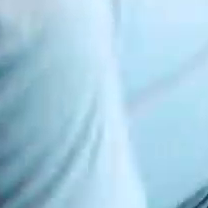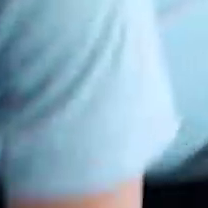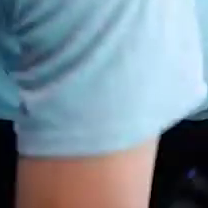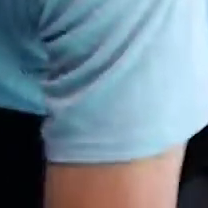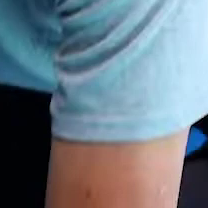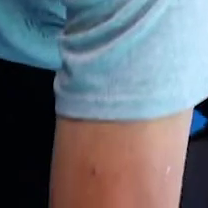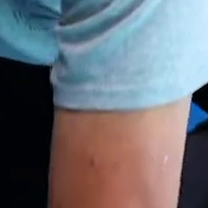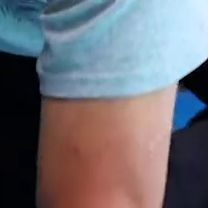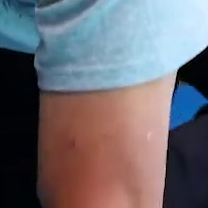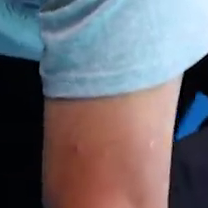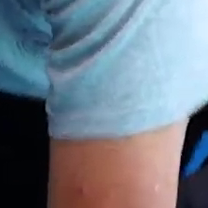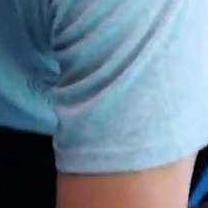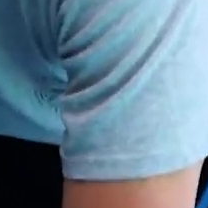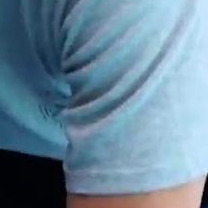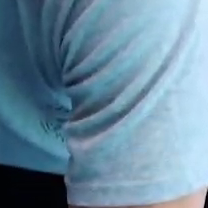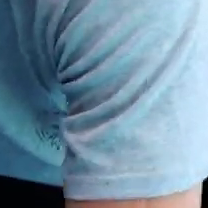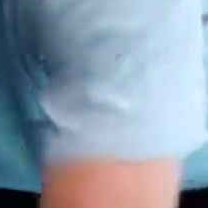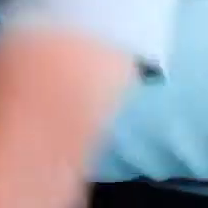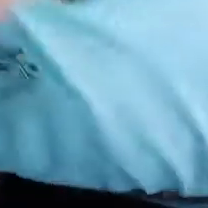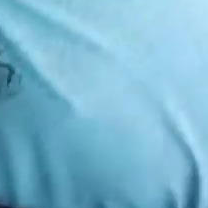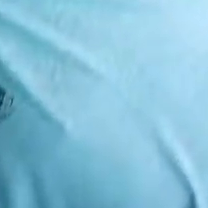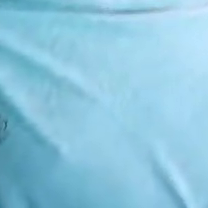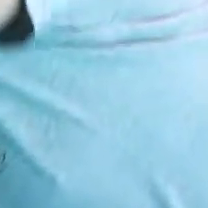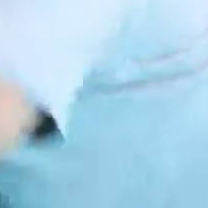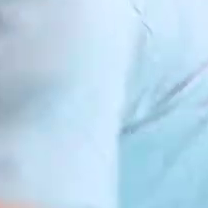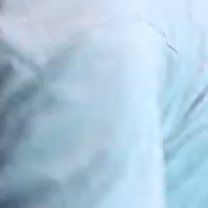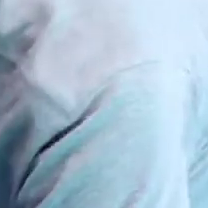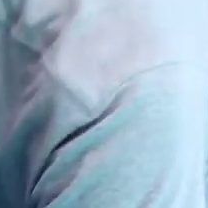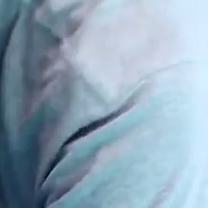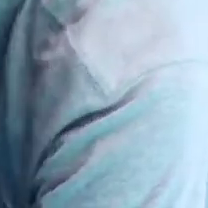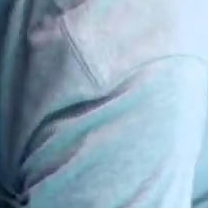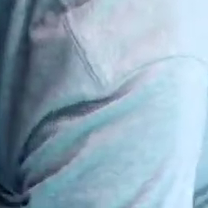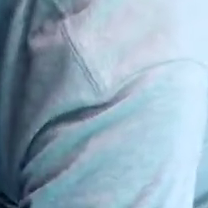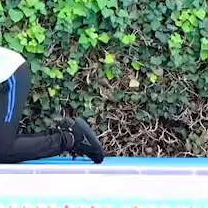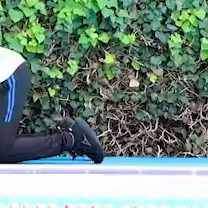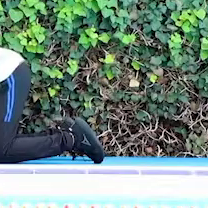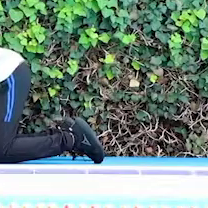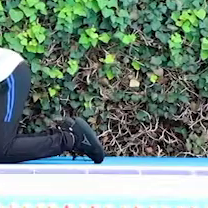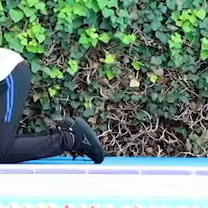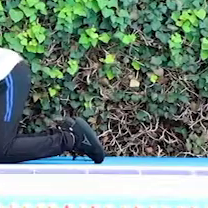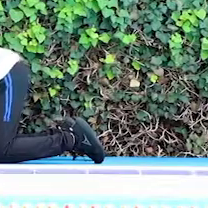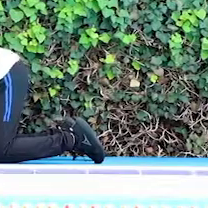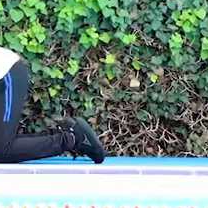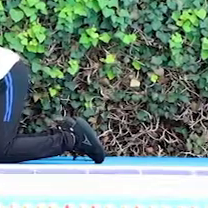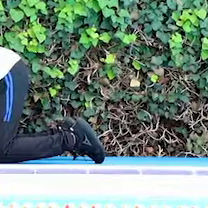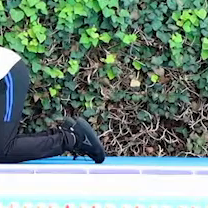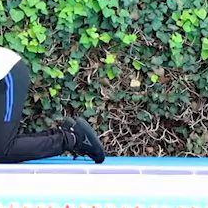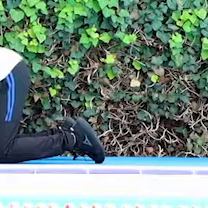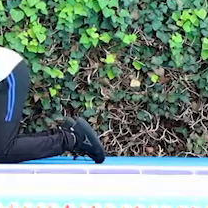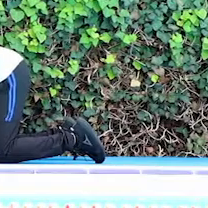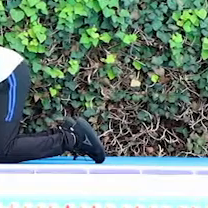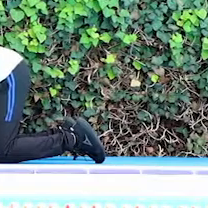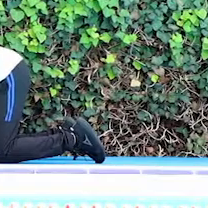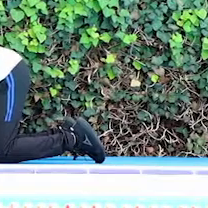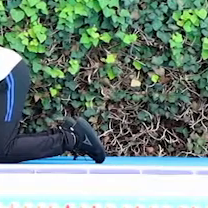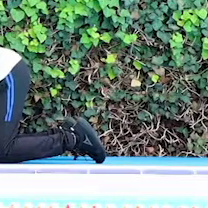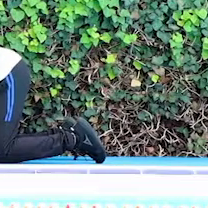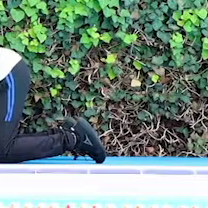Ok, y vamos a levantar nuestra mano derecha. Izquierda. Derecha. Ok.